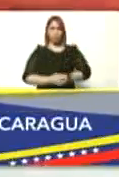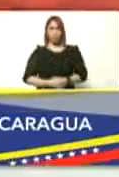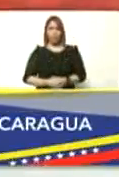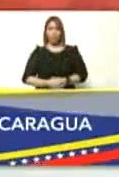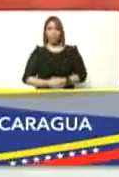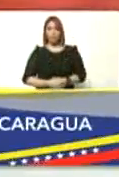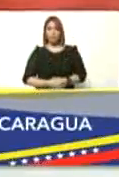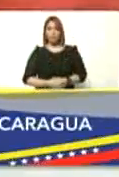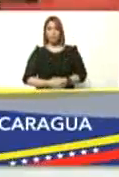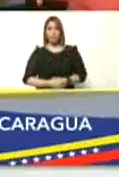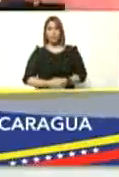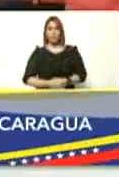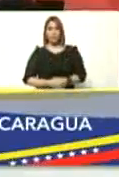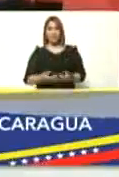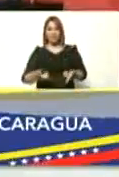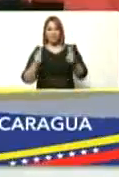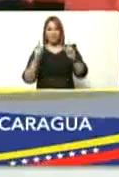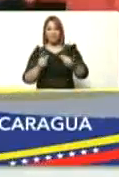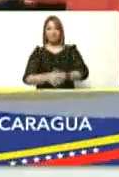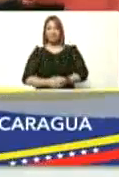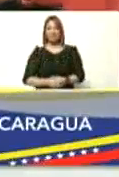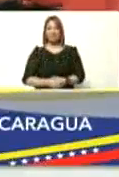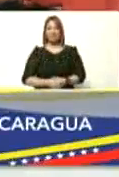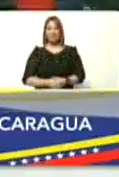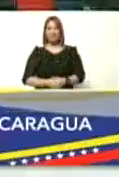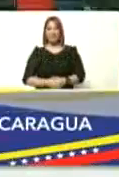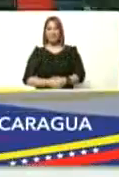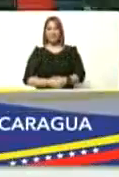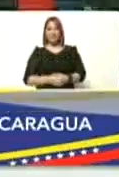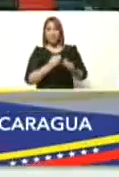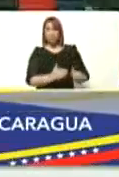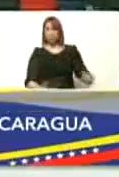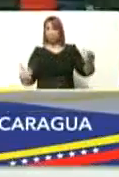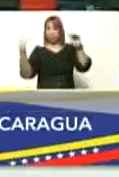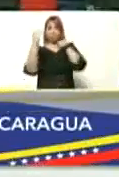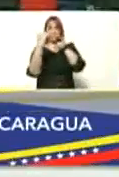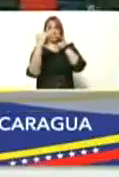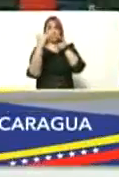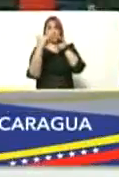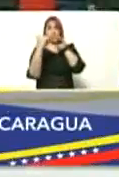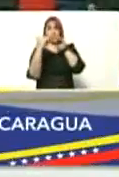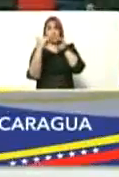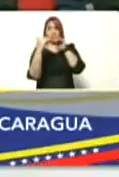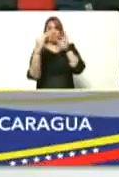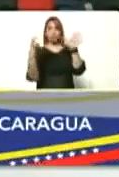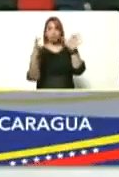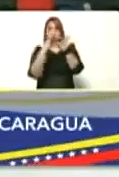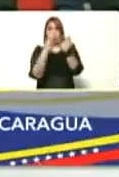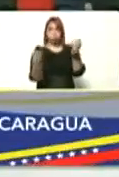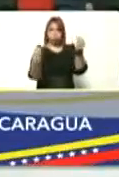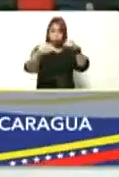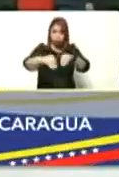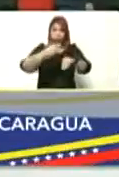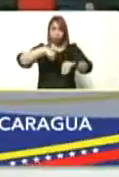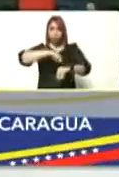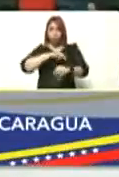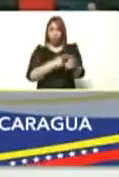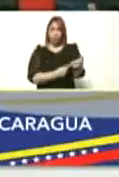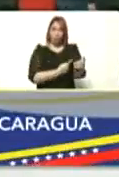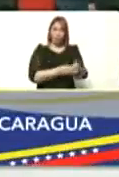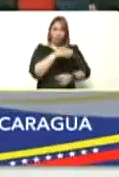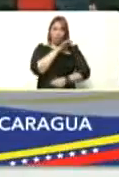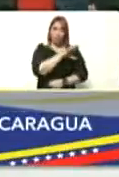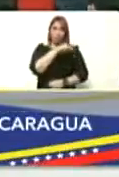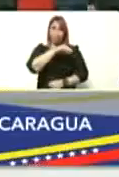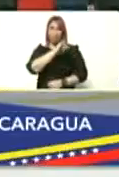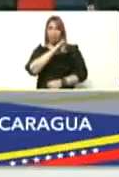que nos permita llevar al más alto nivel las relaciones entre nuestra hermana Nicaragua